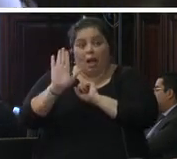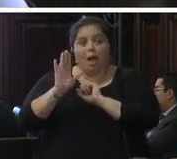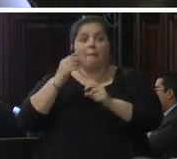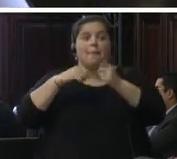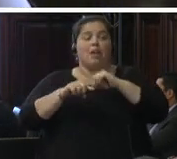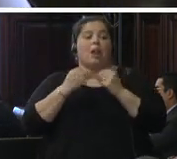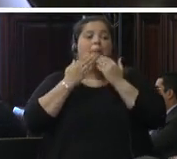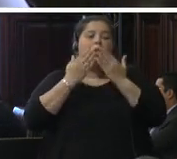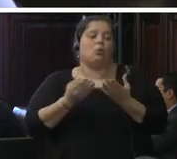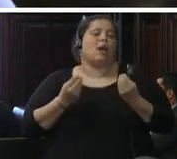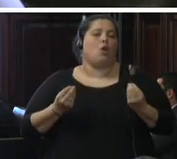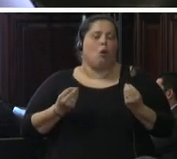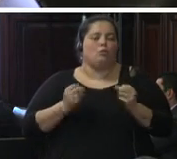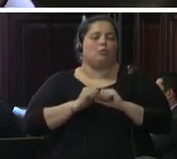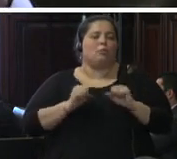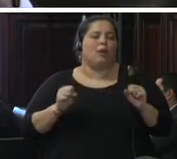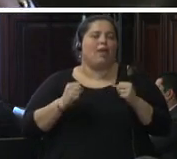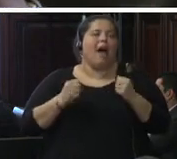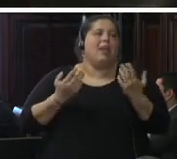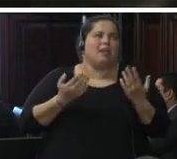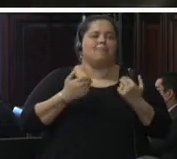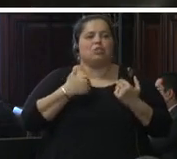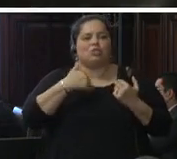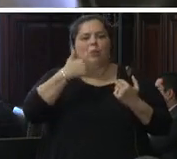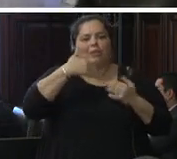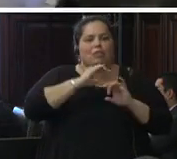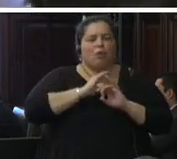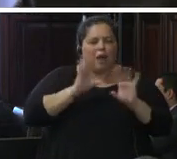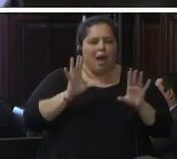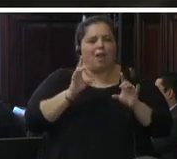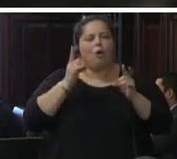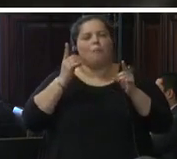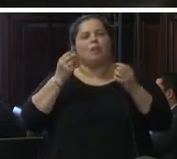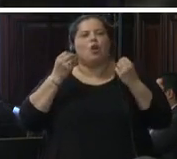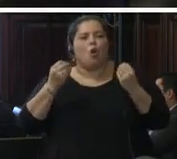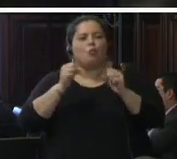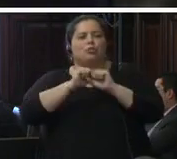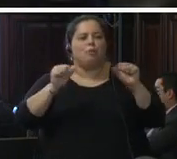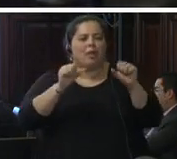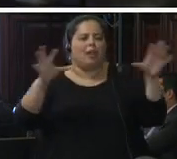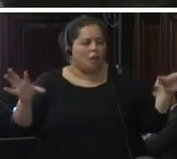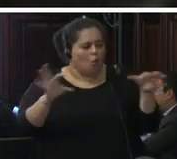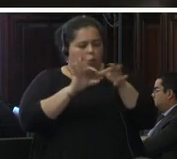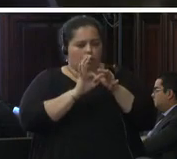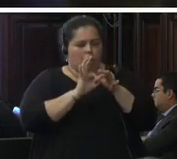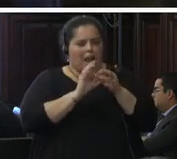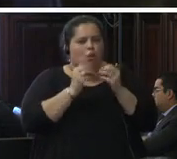y ahí ha sido como si entiendo bien el interés de este lado cómo se puede juntar cómo se puede